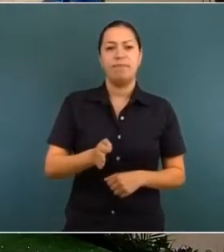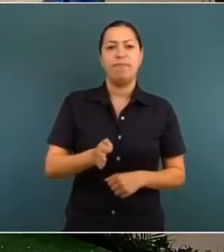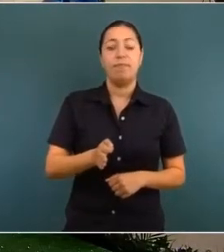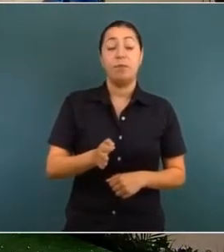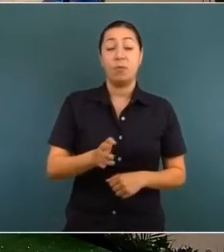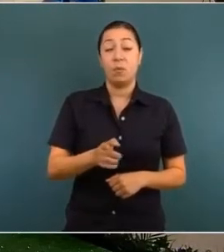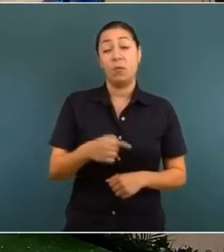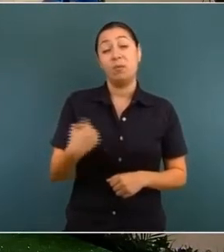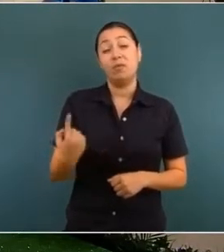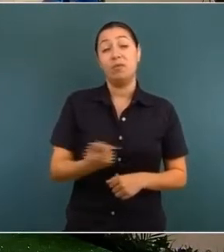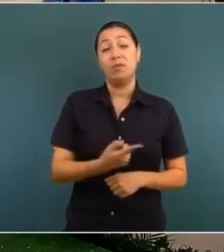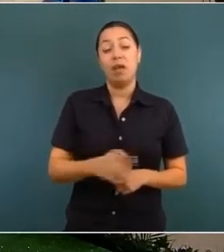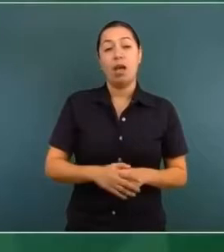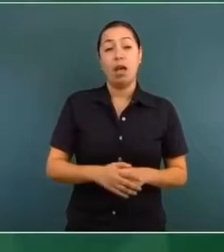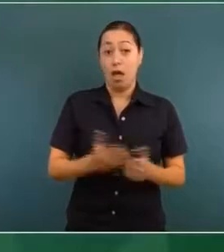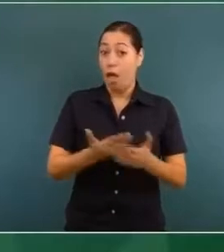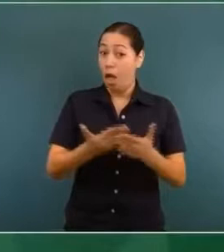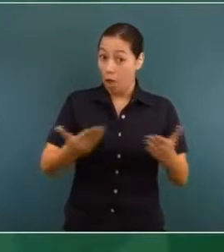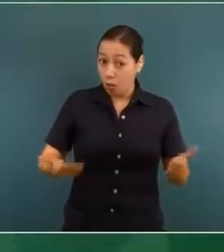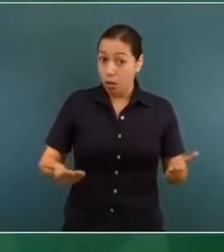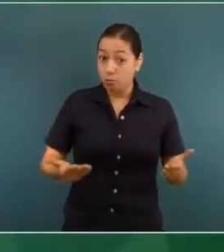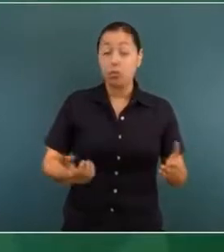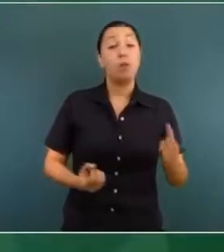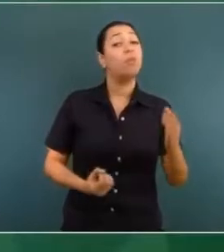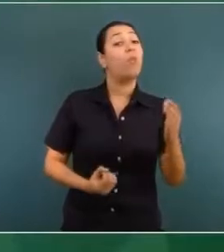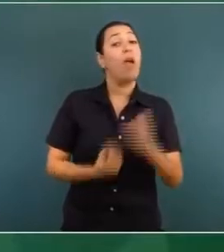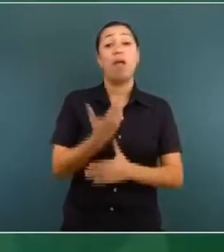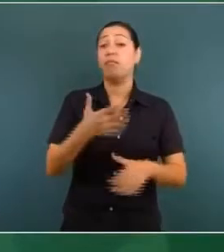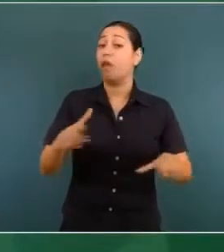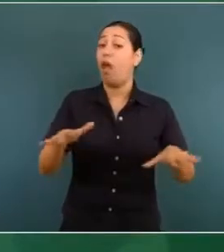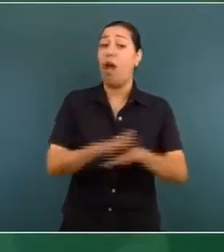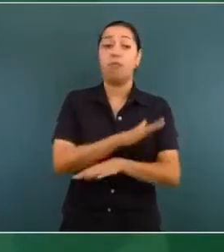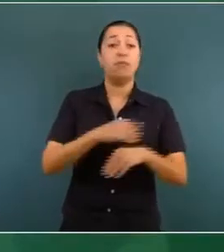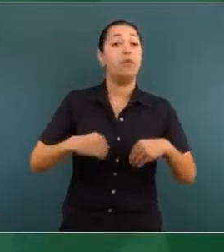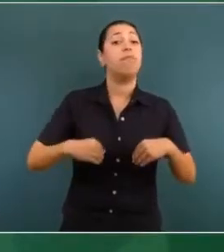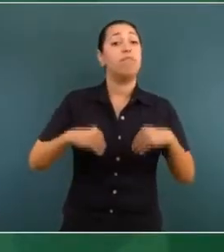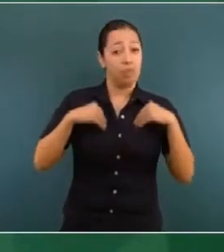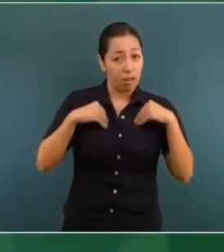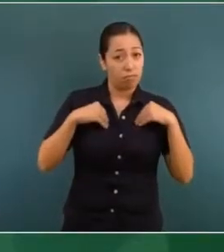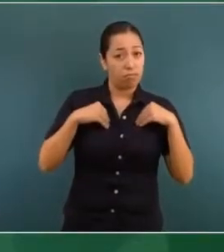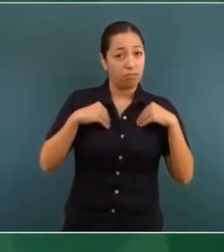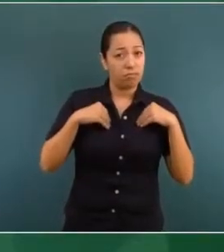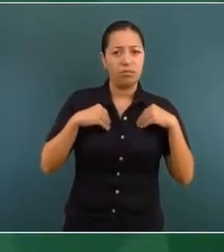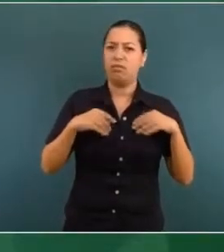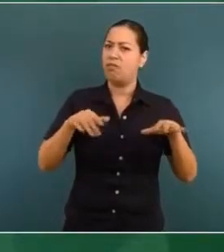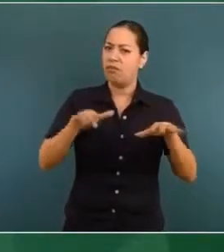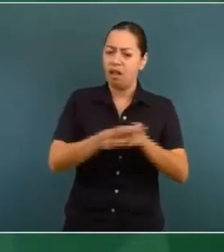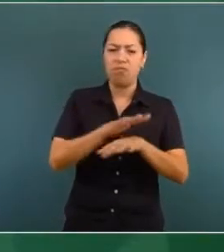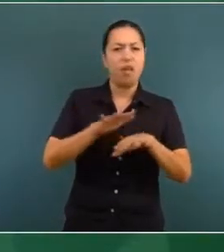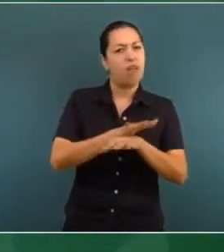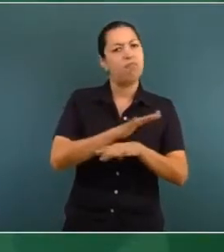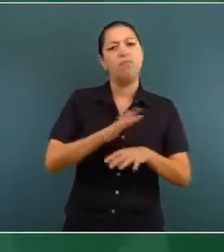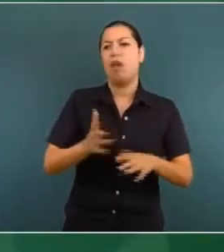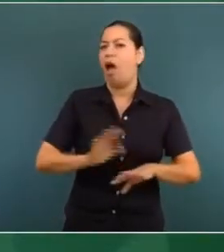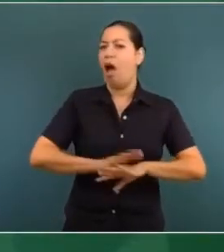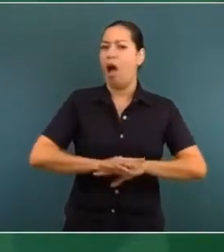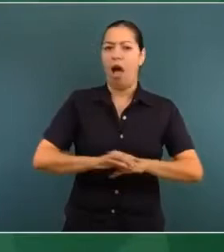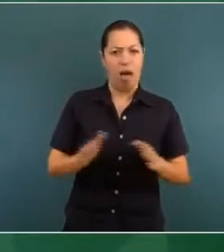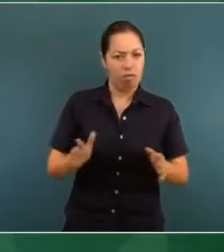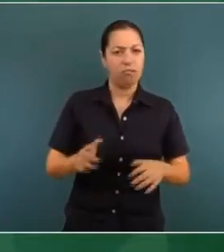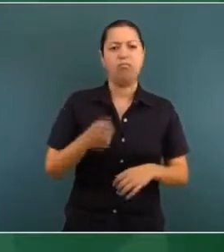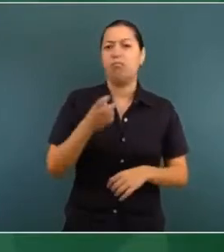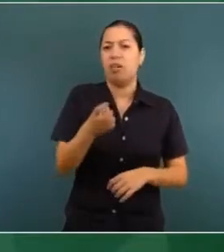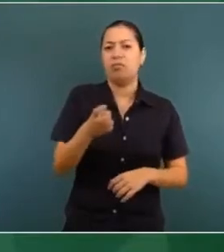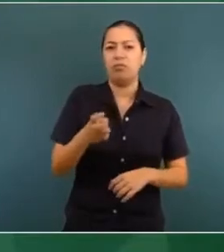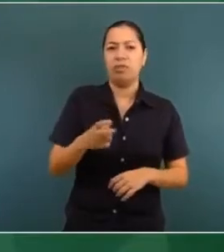una etapa nueva, que vamos hacia una transformación, que ya no se puede estar pensando